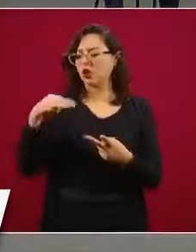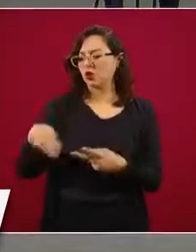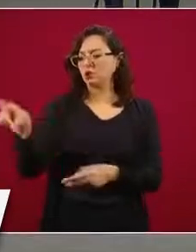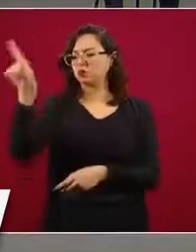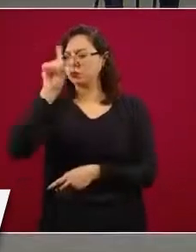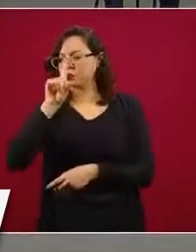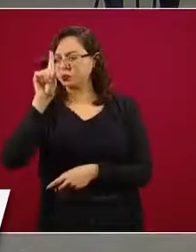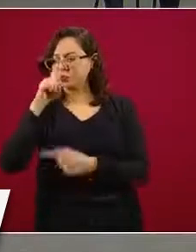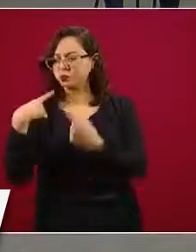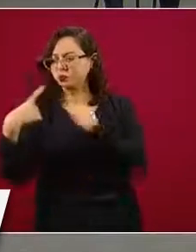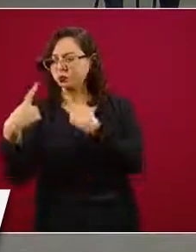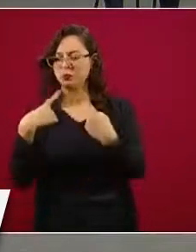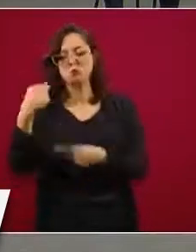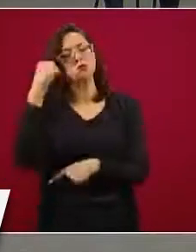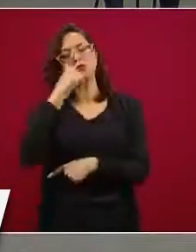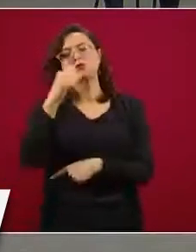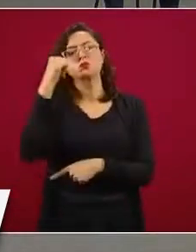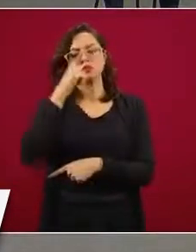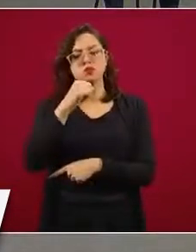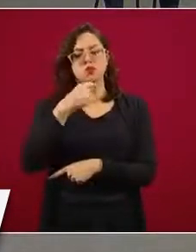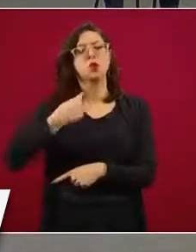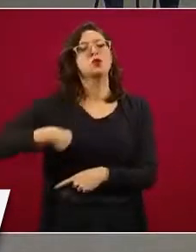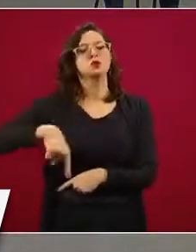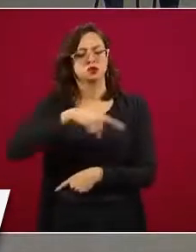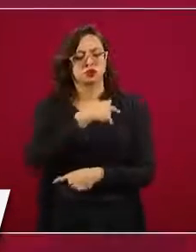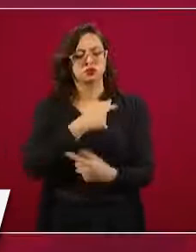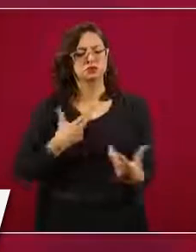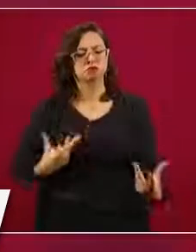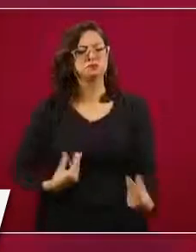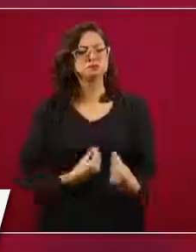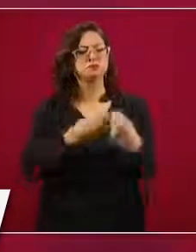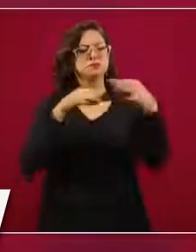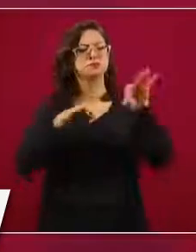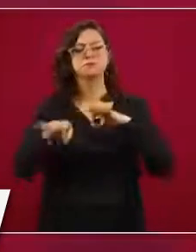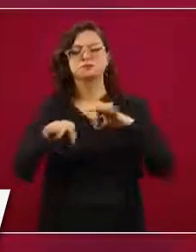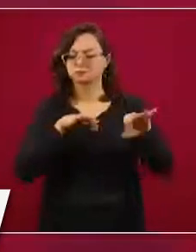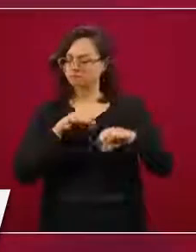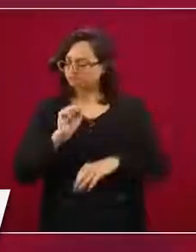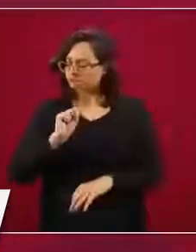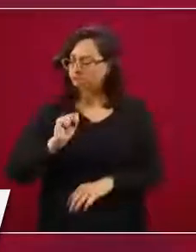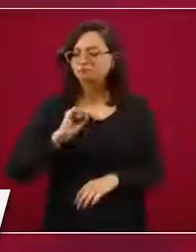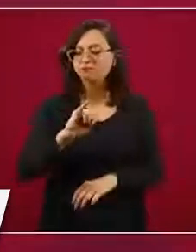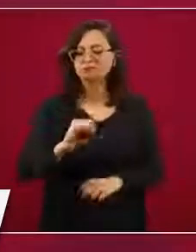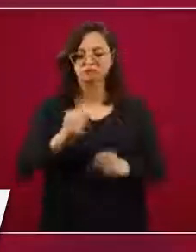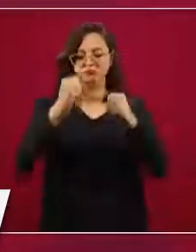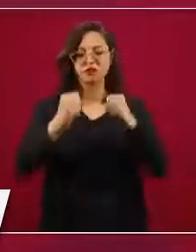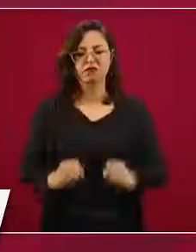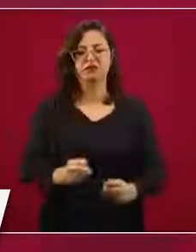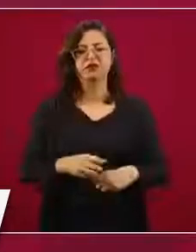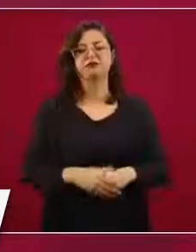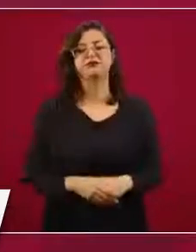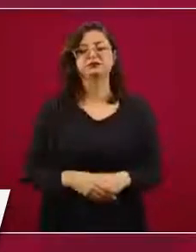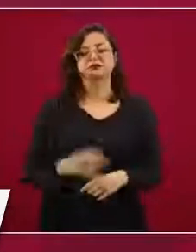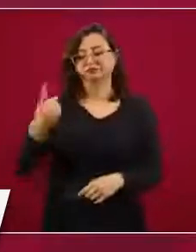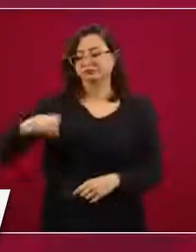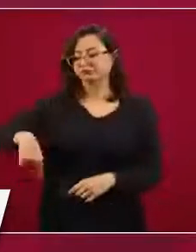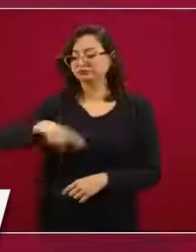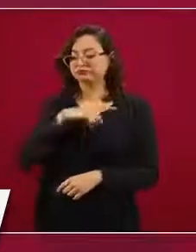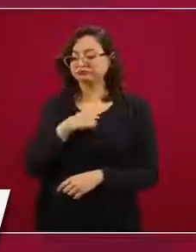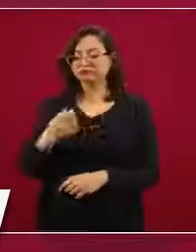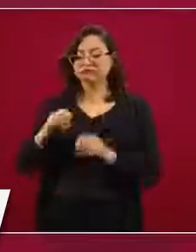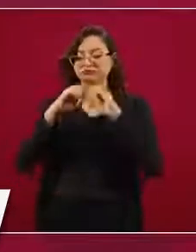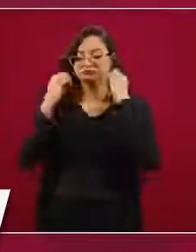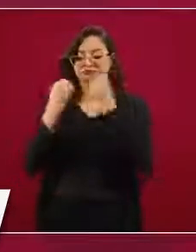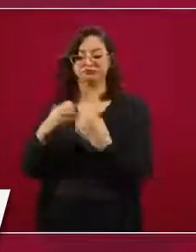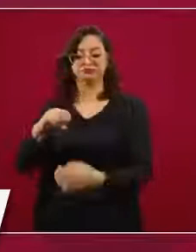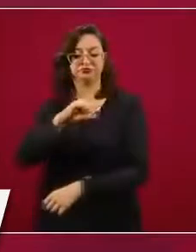Nos reiteramos listos para seguir trabajando con usted y sus colaboradores. Las organizaciones del sector privado trabajaremos con el gobierno